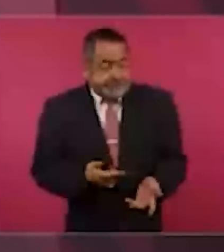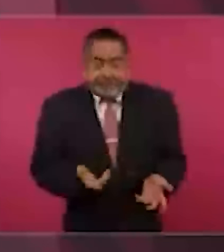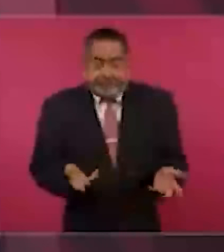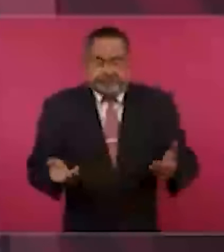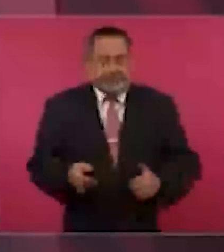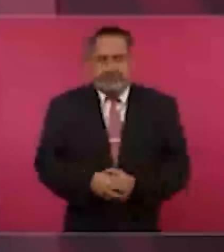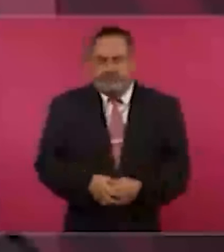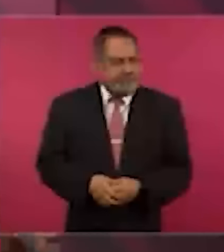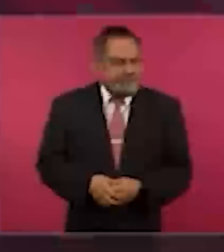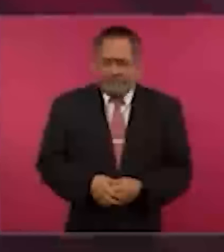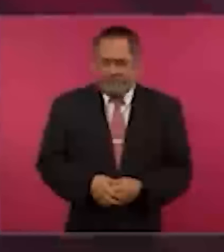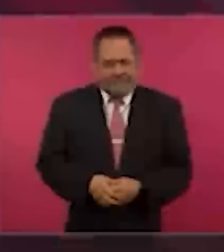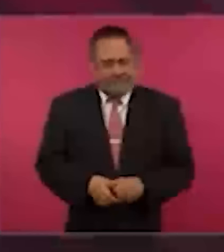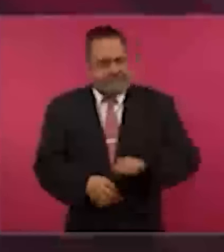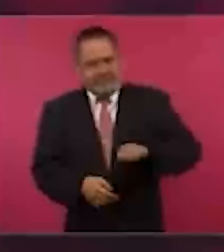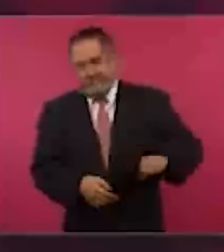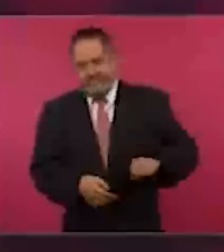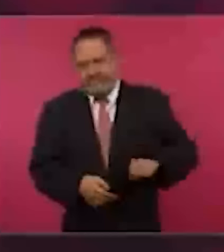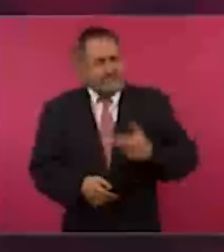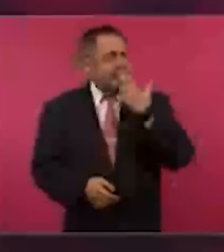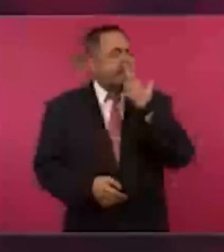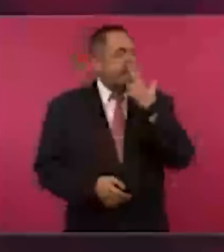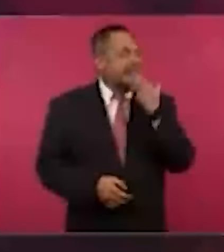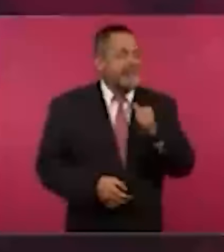Pues no, funciona.